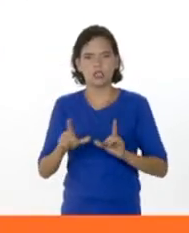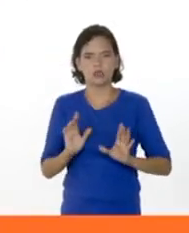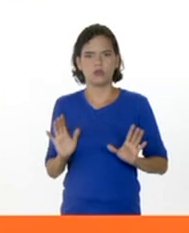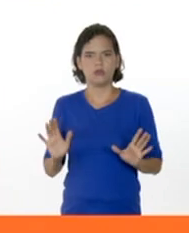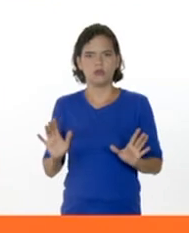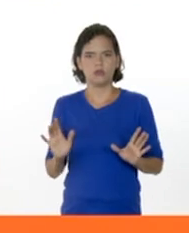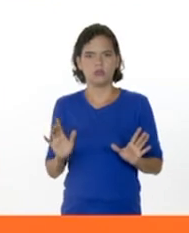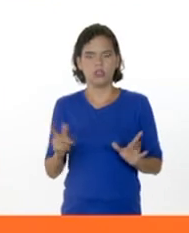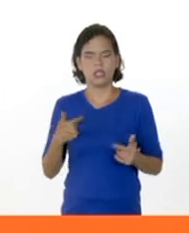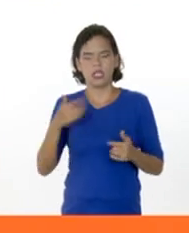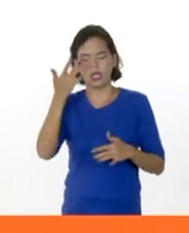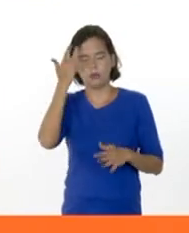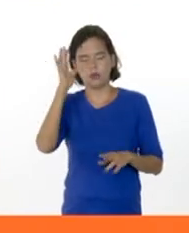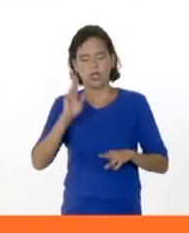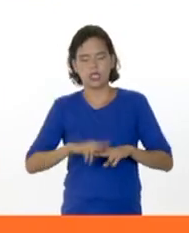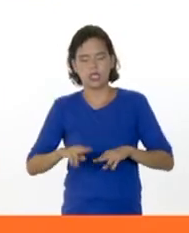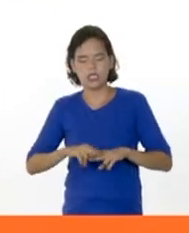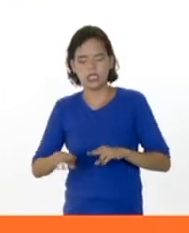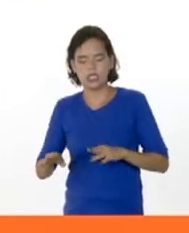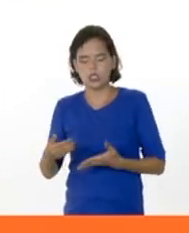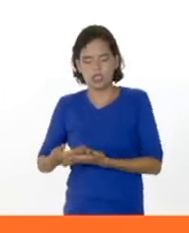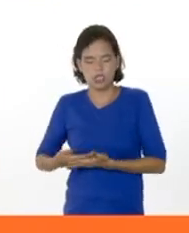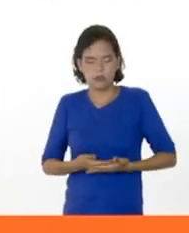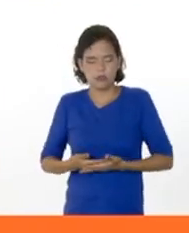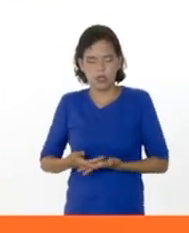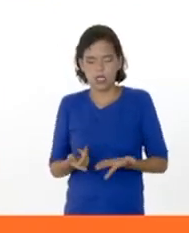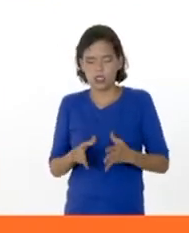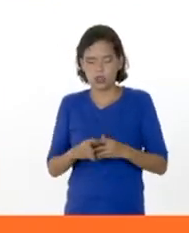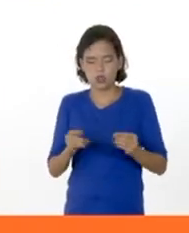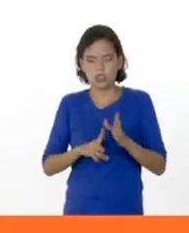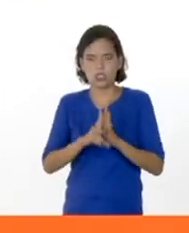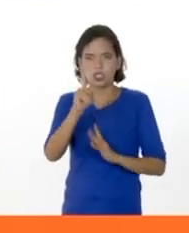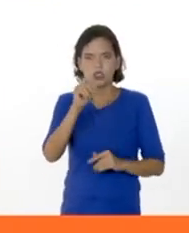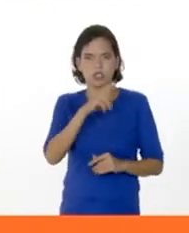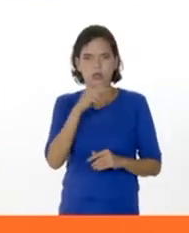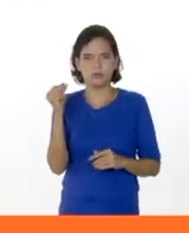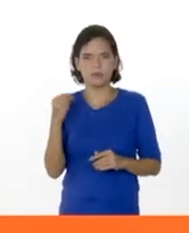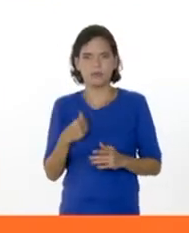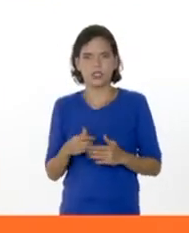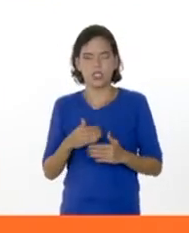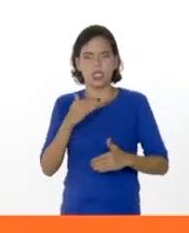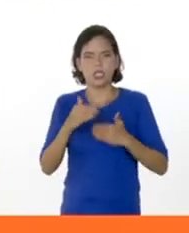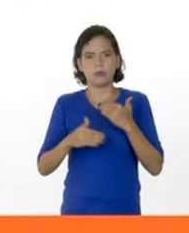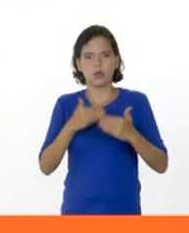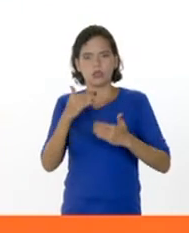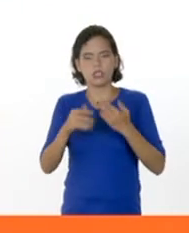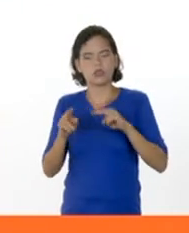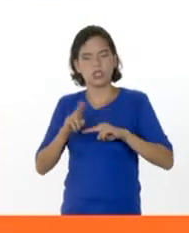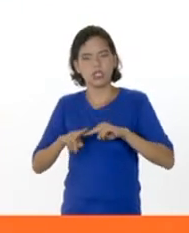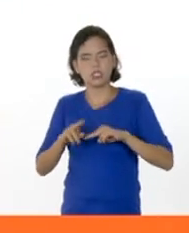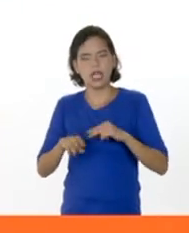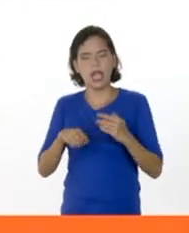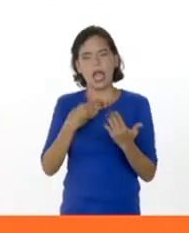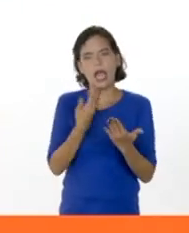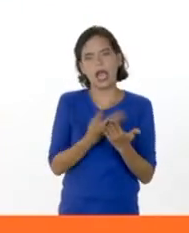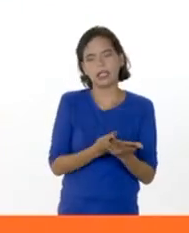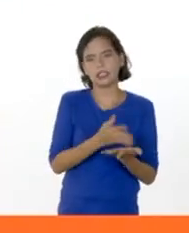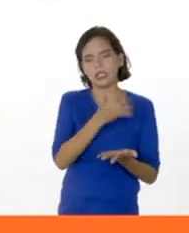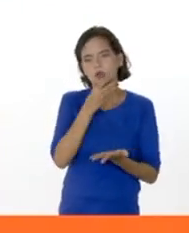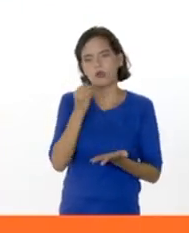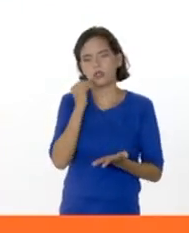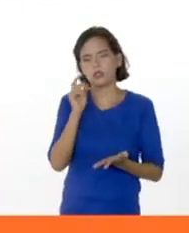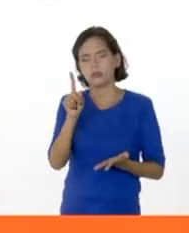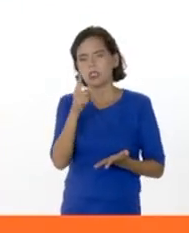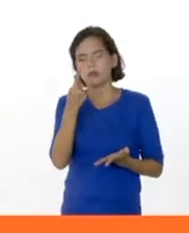que el niño, desde el vientre, sus órganos se desarrollan, pero en el proceso de la infancia hasta la adolescencia, principalmente